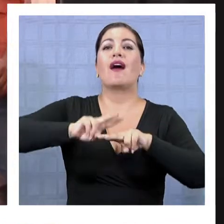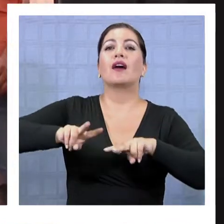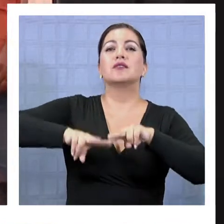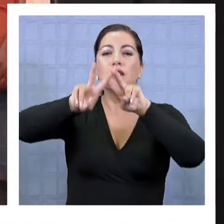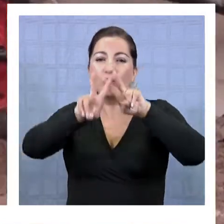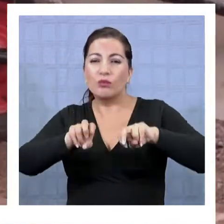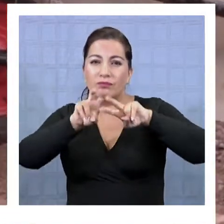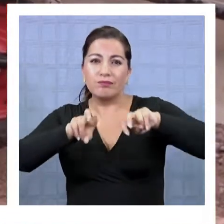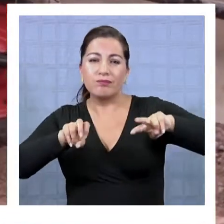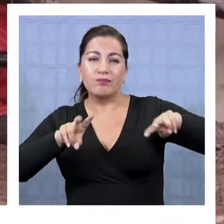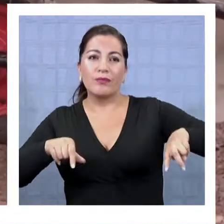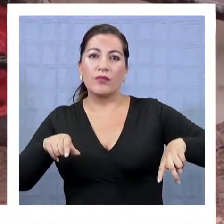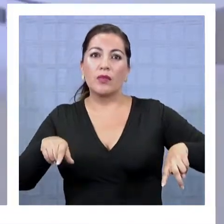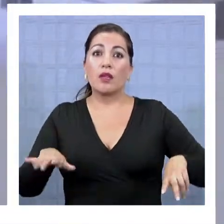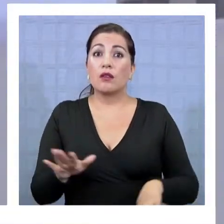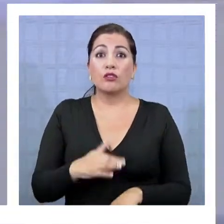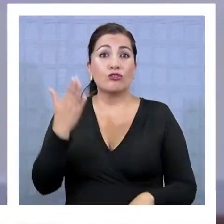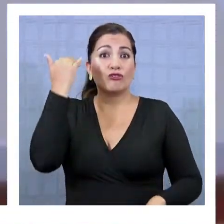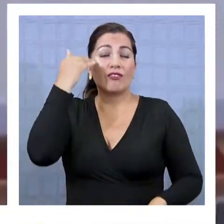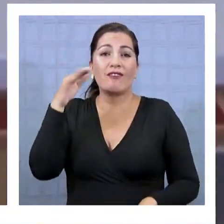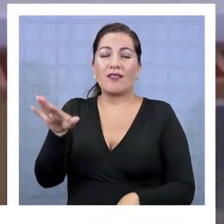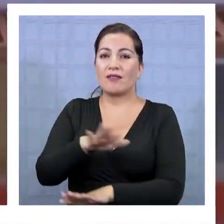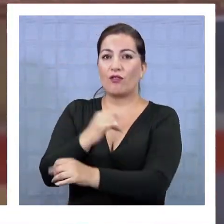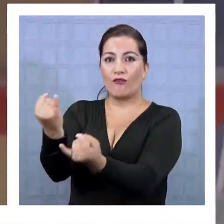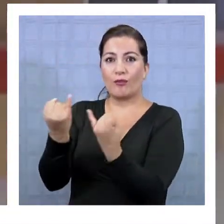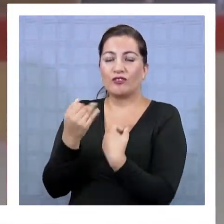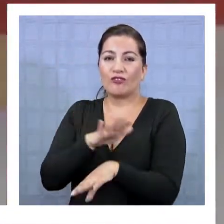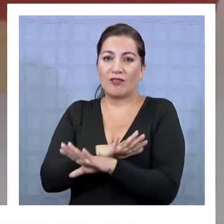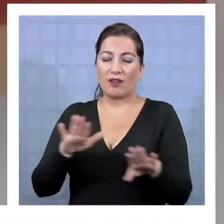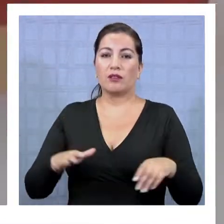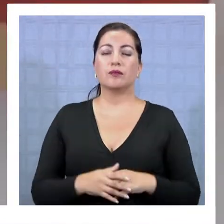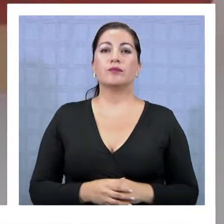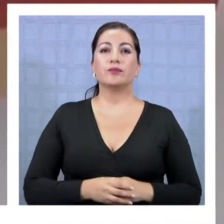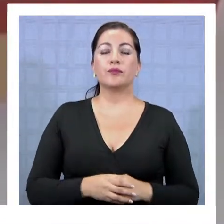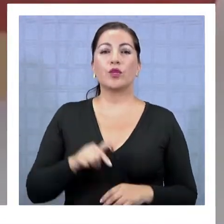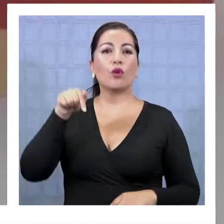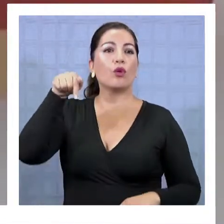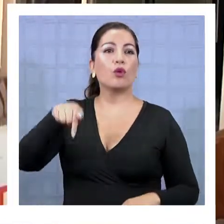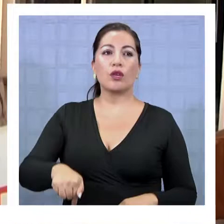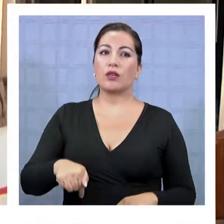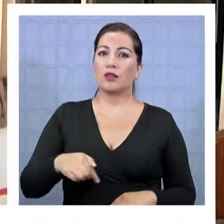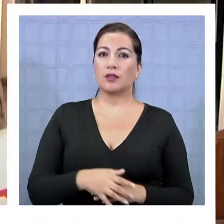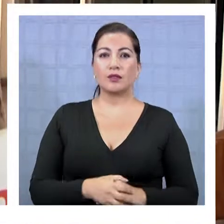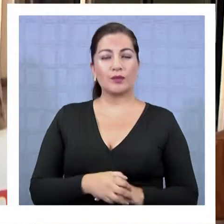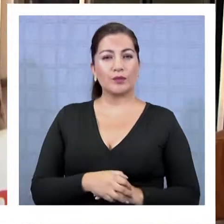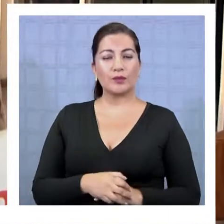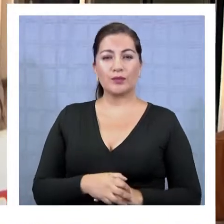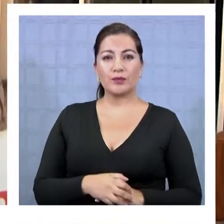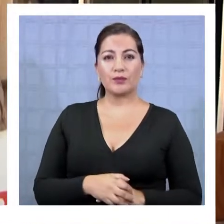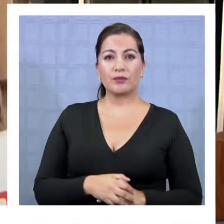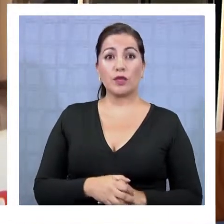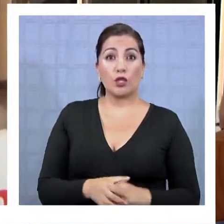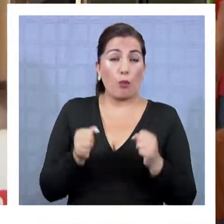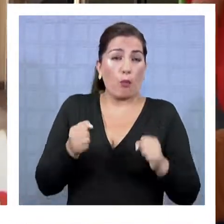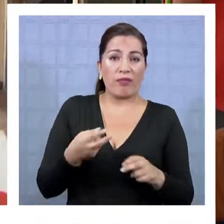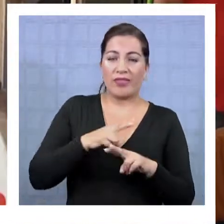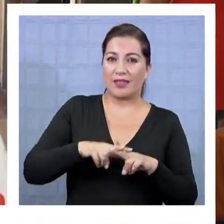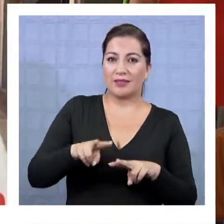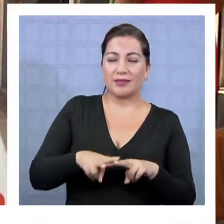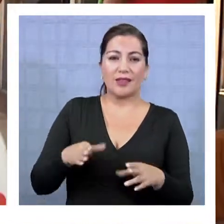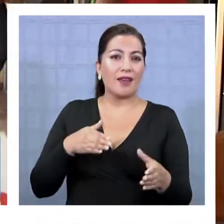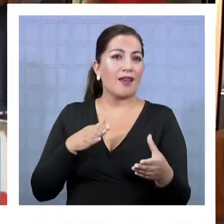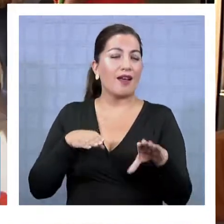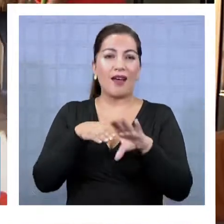de factibilidad del que nada se ha sabido. Hoy día el cooperativismo es una forma posible de